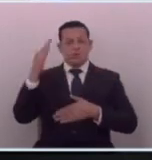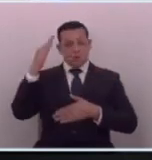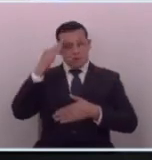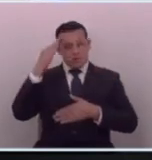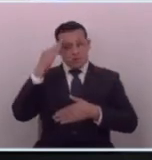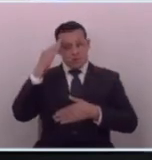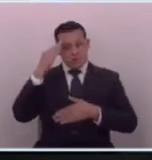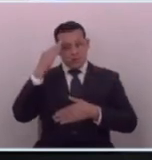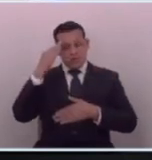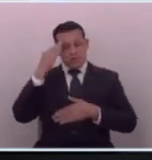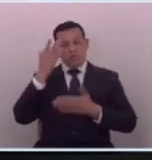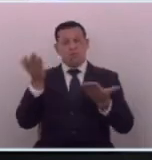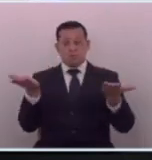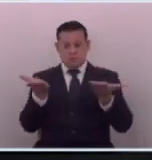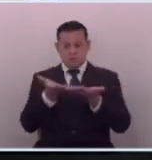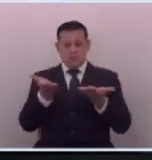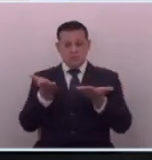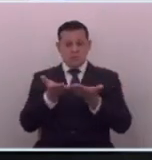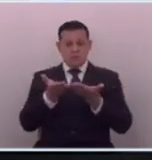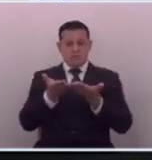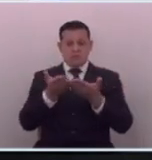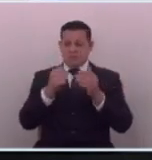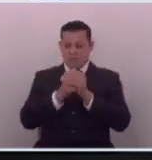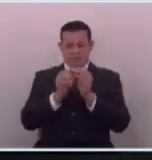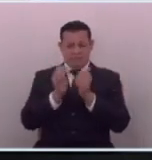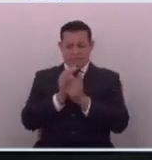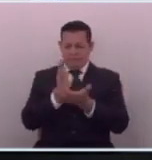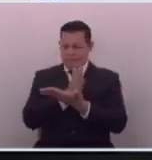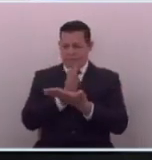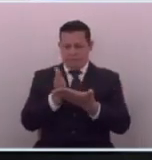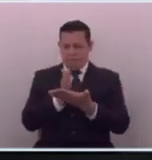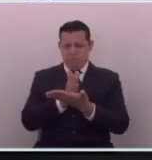que al hacerlo no van a tener ningún problema